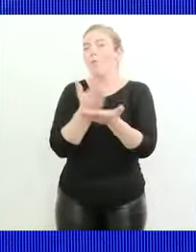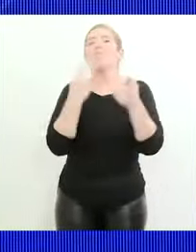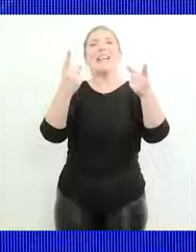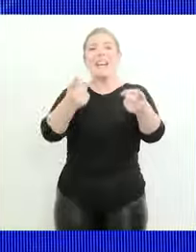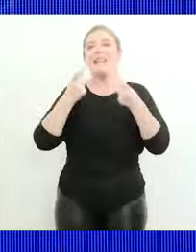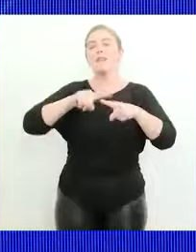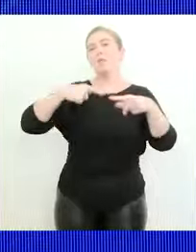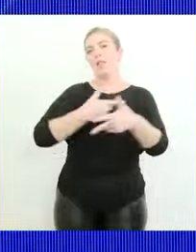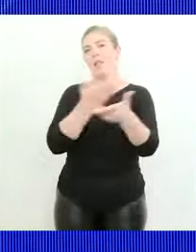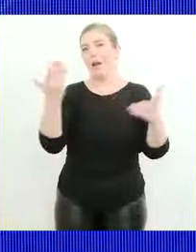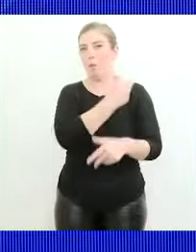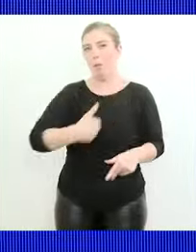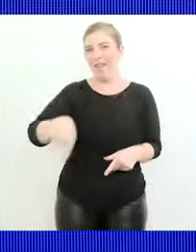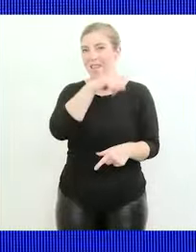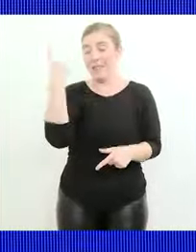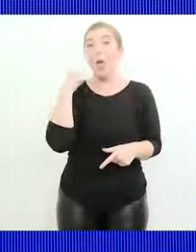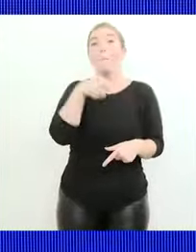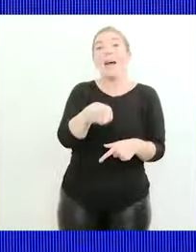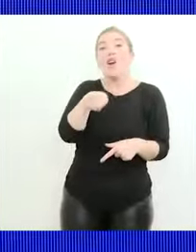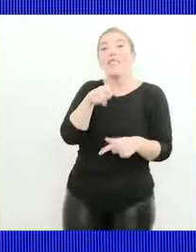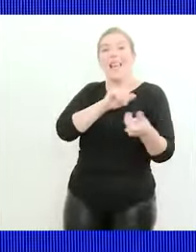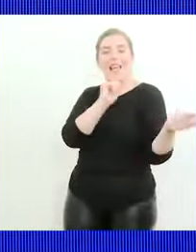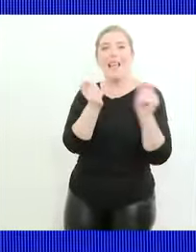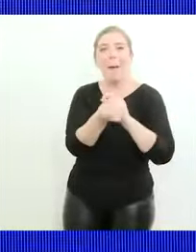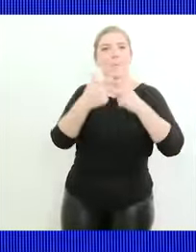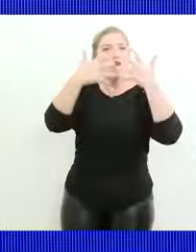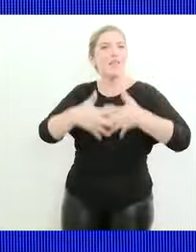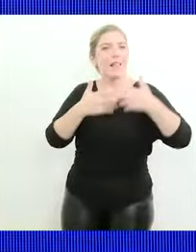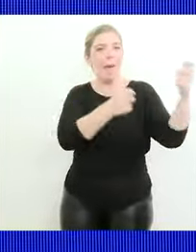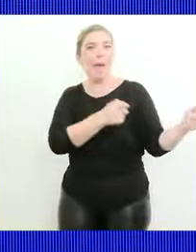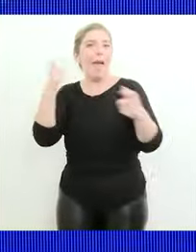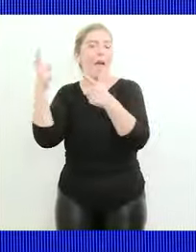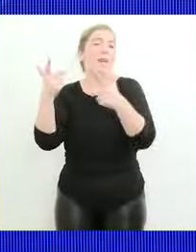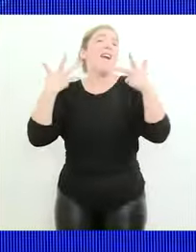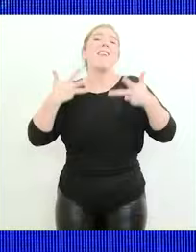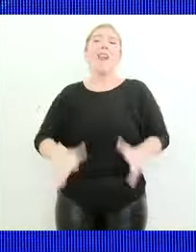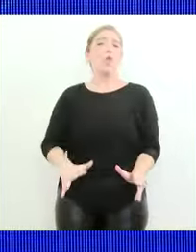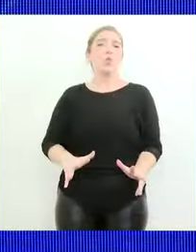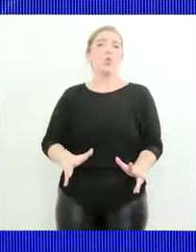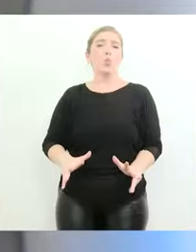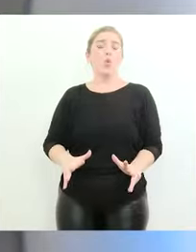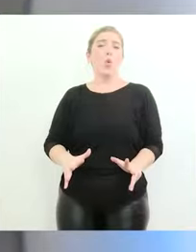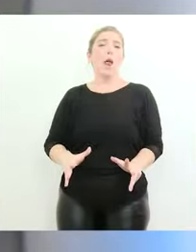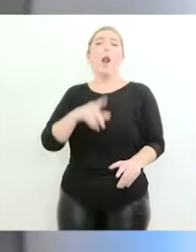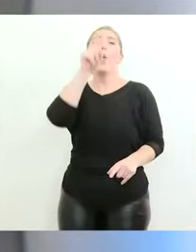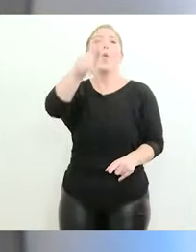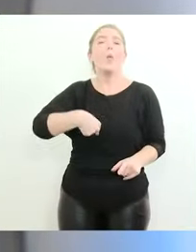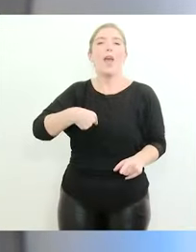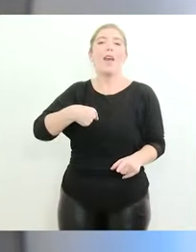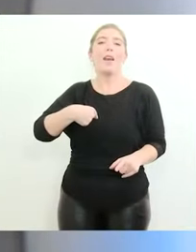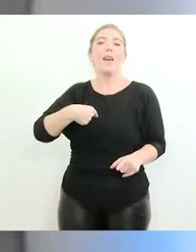requiere de política de Estado ahora ese cambio en el sistema exportador naturalmente va a generar una